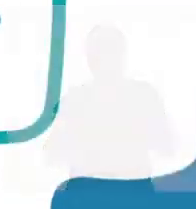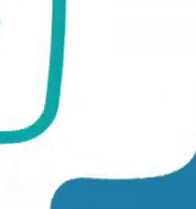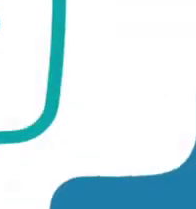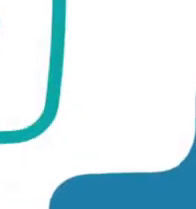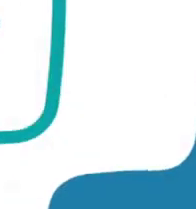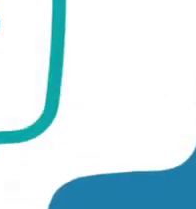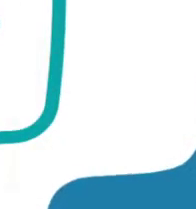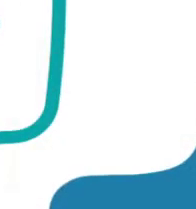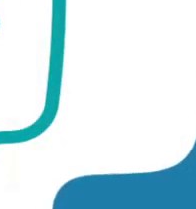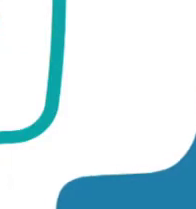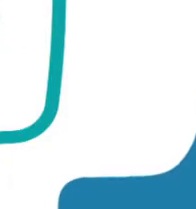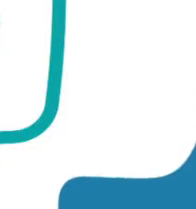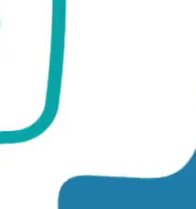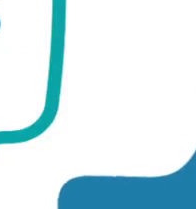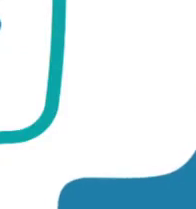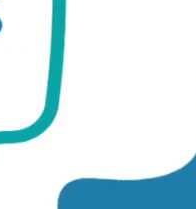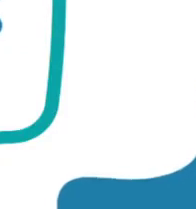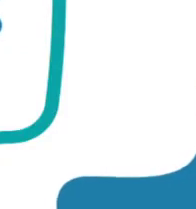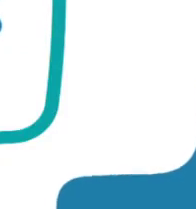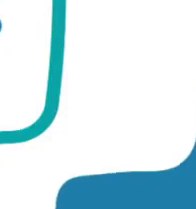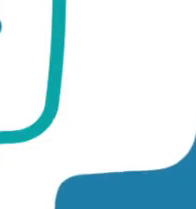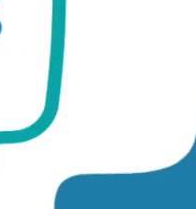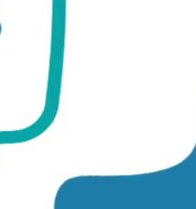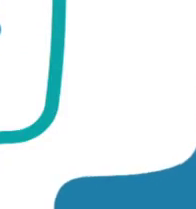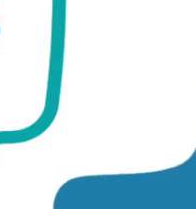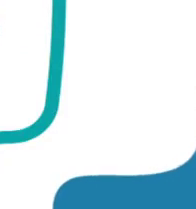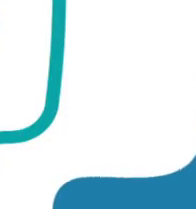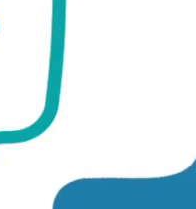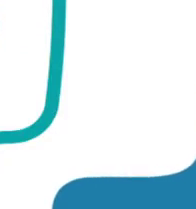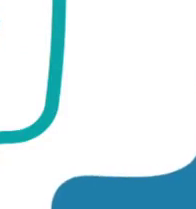No te muevas de tu lugar porque continuamos con la siguiente clase.